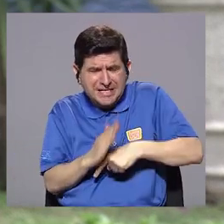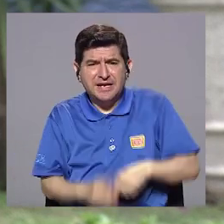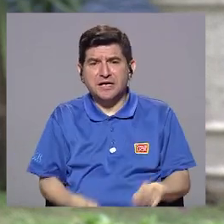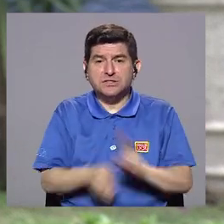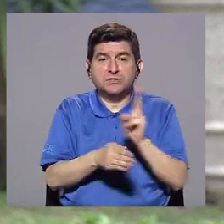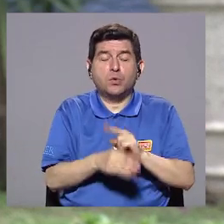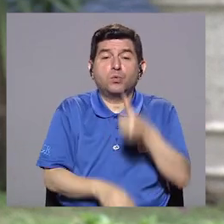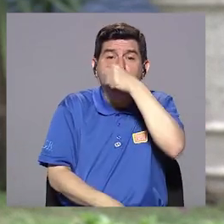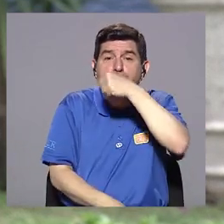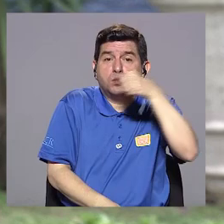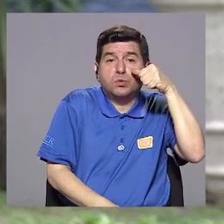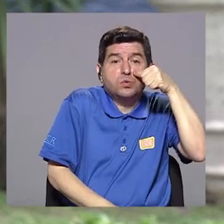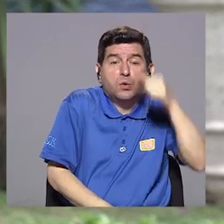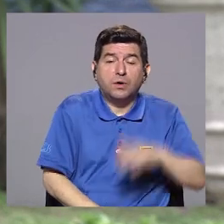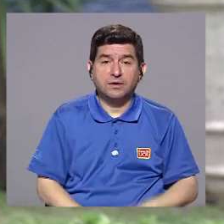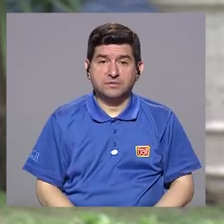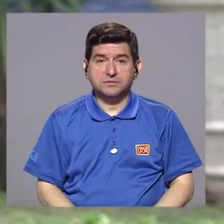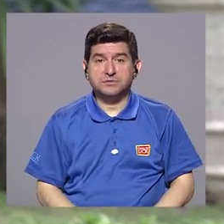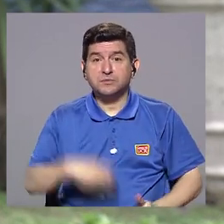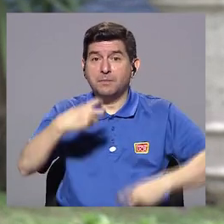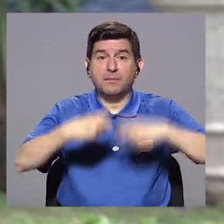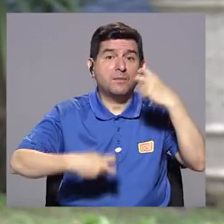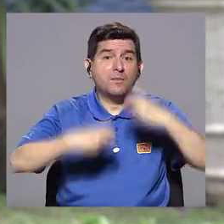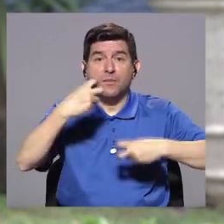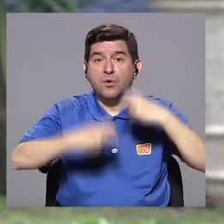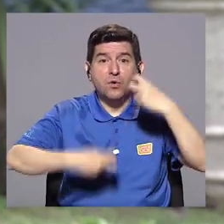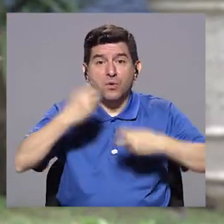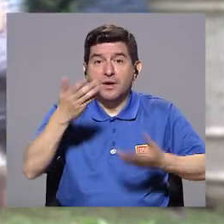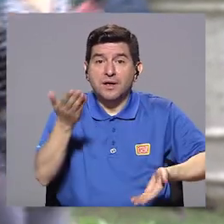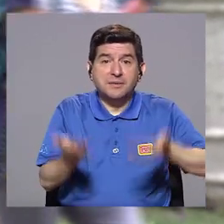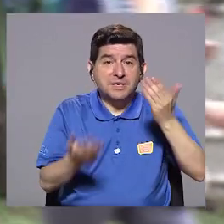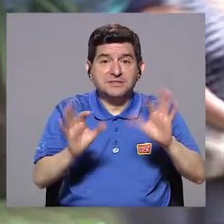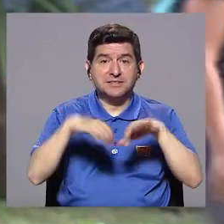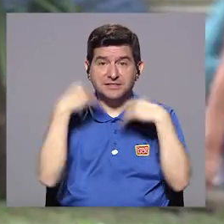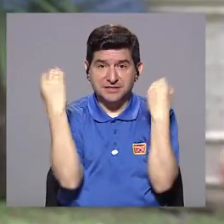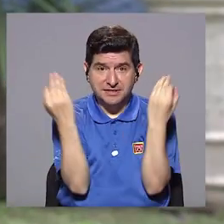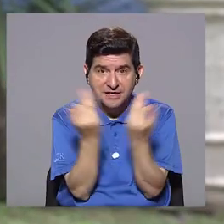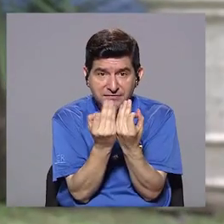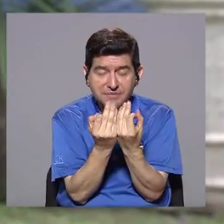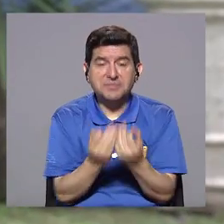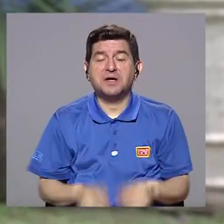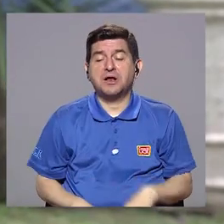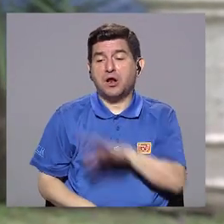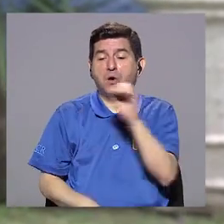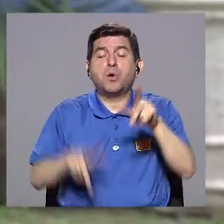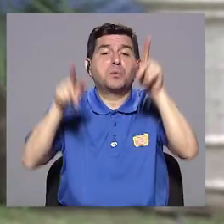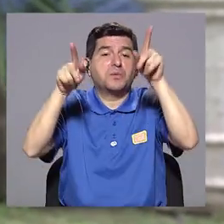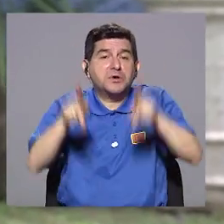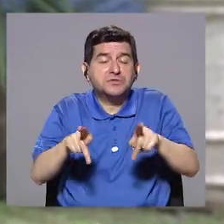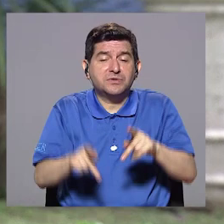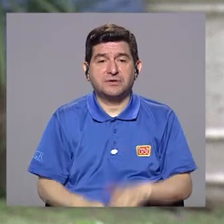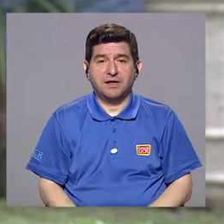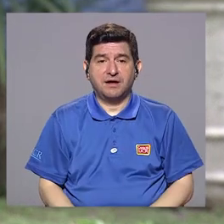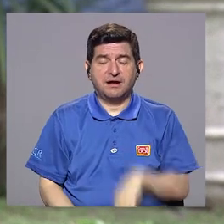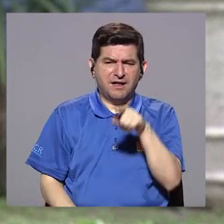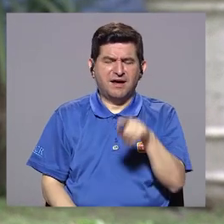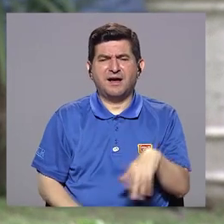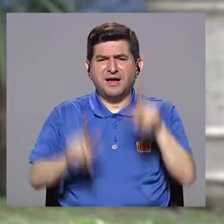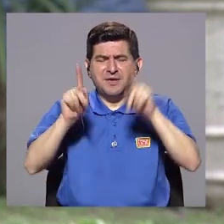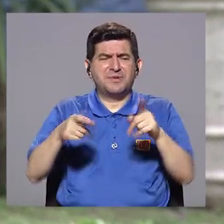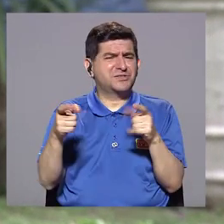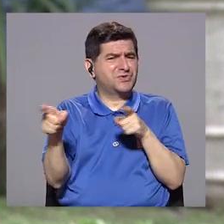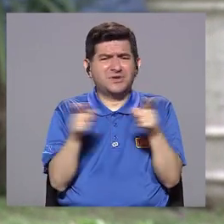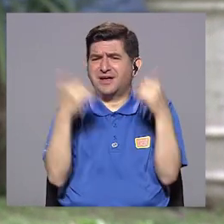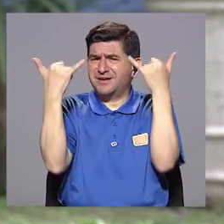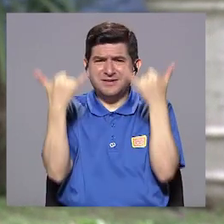consumo de algunas drogas, problemas familiares, problemas personales que hacen que la persona empiece a